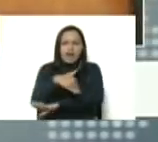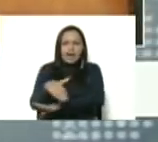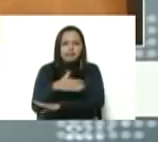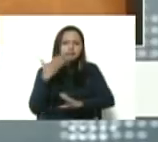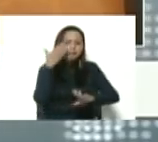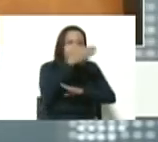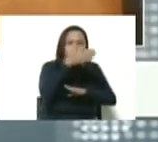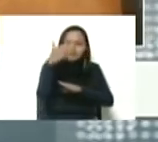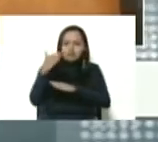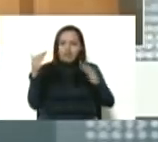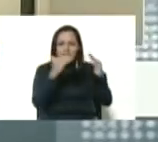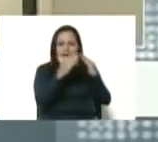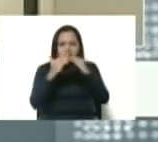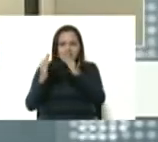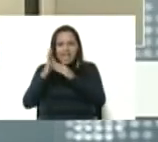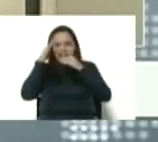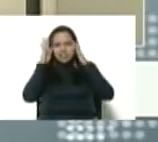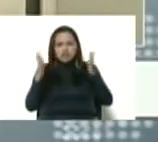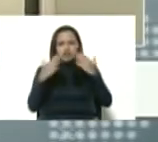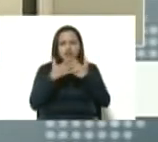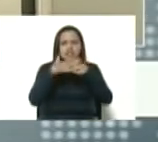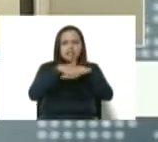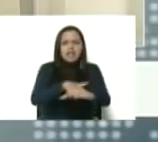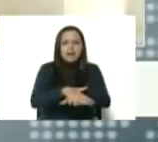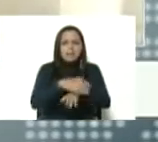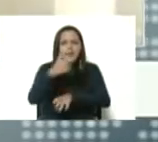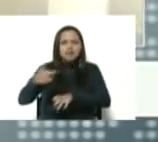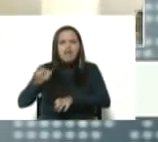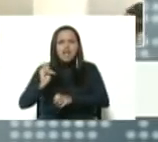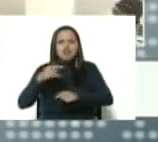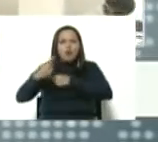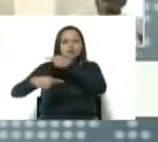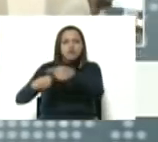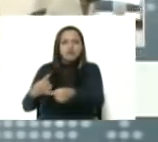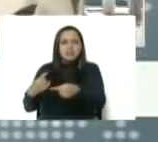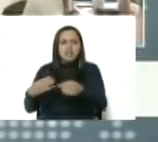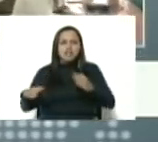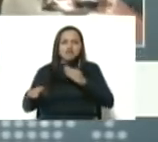visita casa por casa y a la atención integral de las víctimas de la guerra y el bloqueo imperialista.